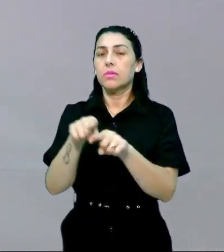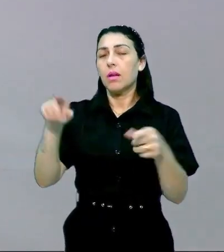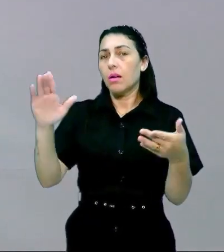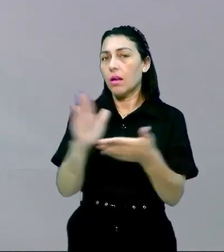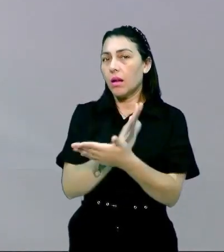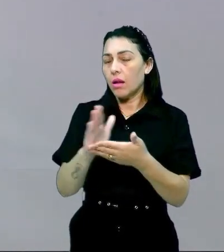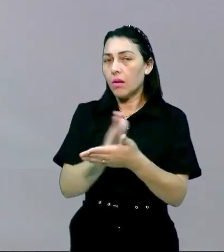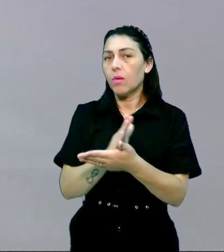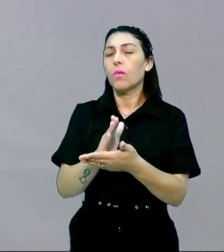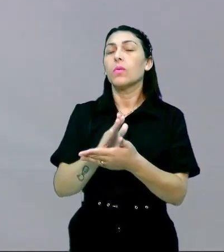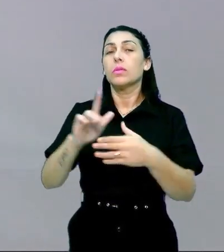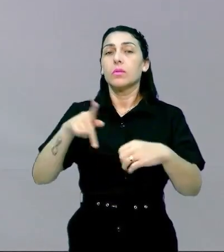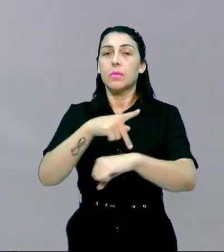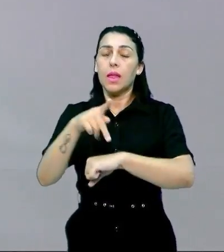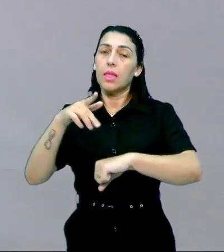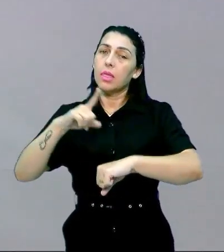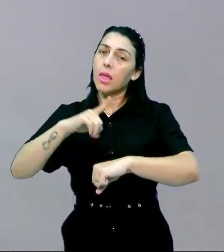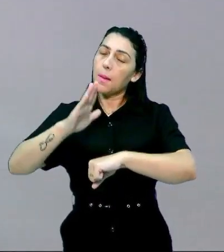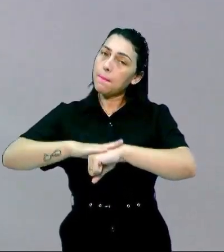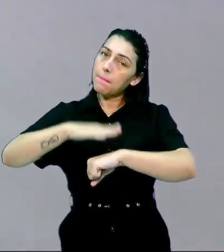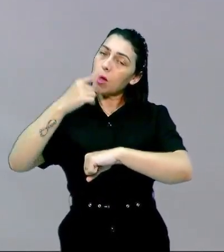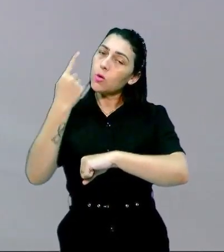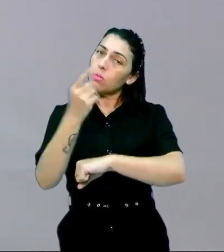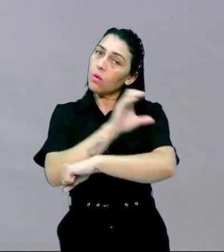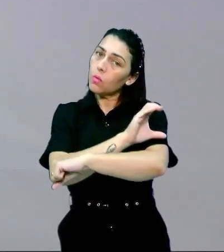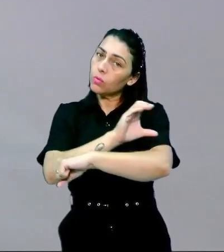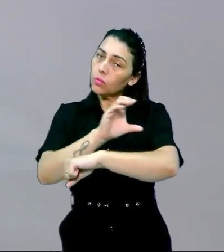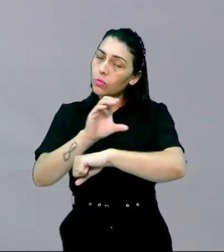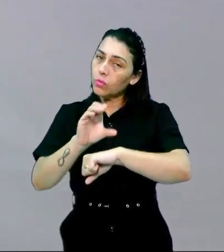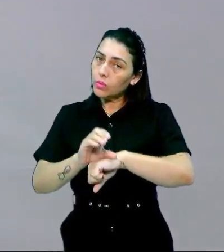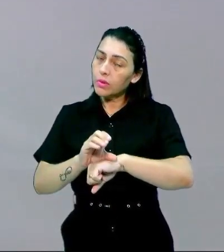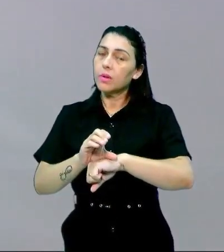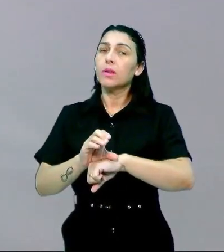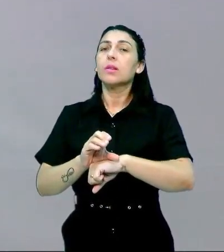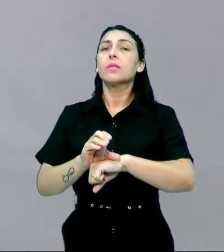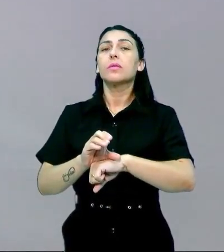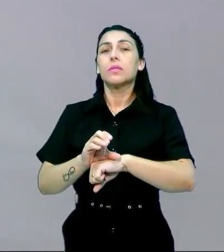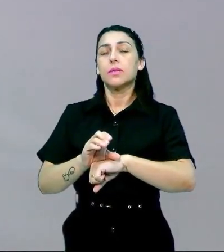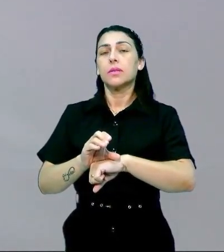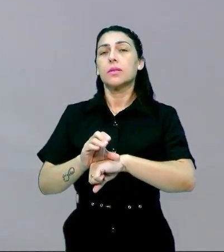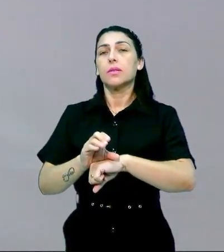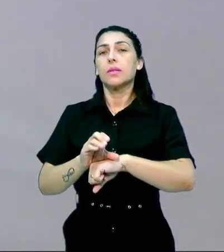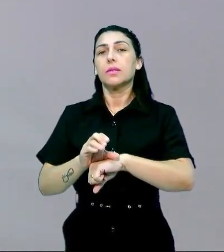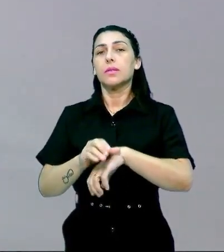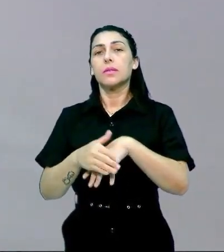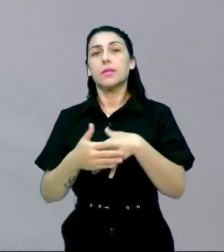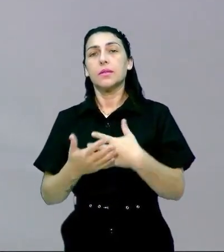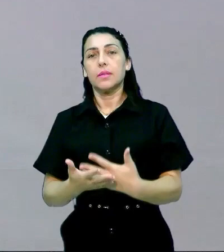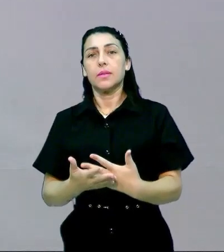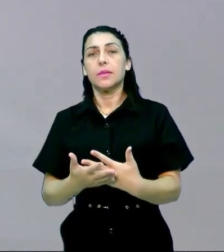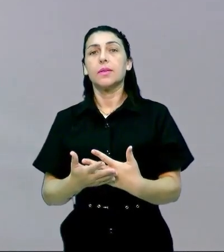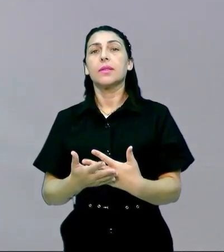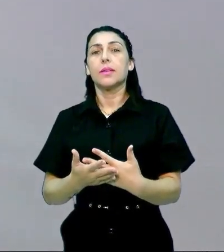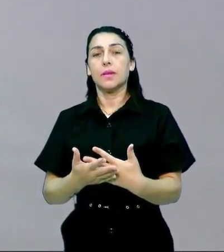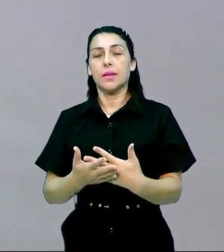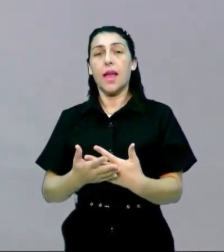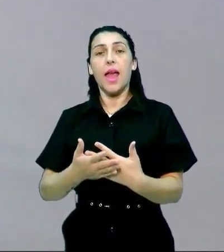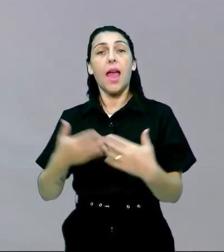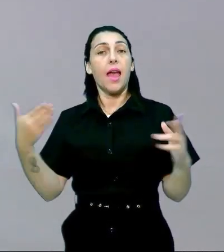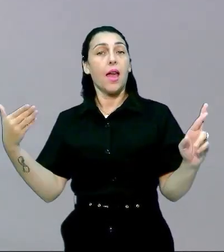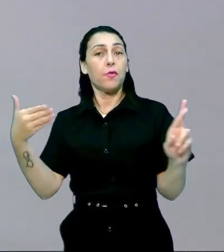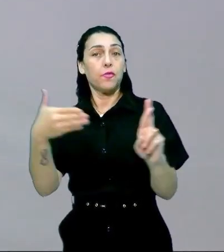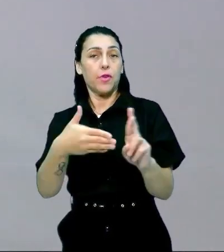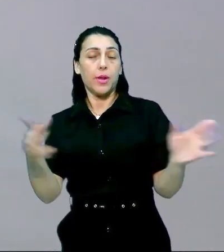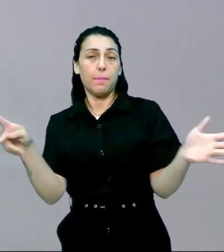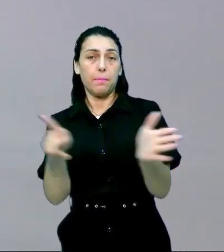hay muchos de ellos tienen más de una cultura así que es digamos así que es cartón postal que